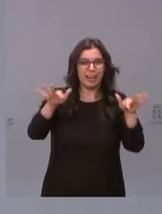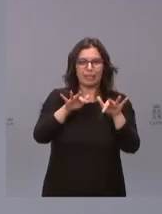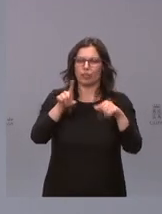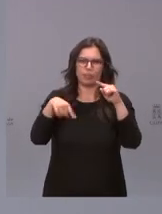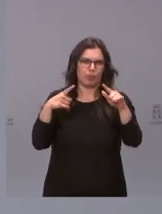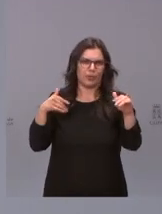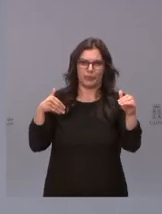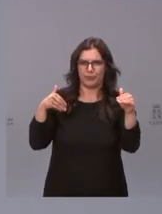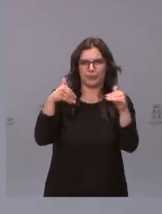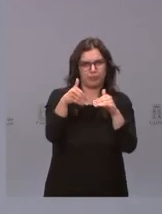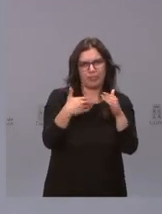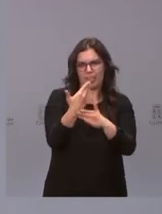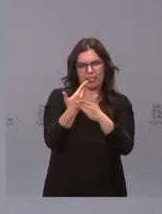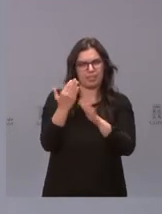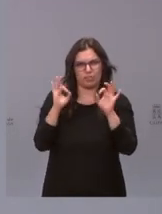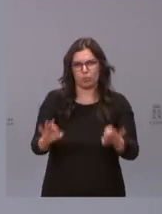equilibrar en los próximos días.